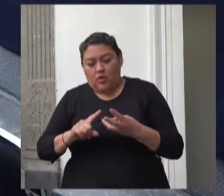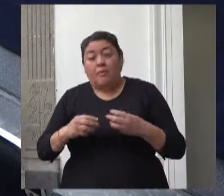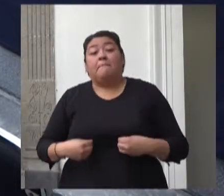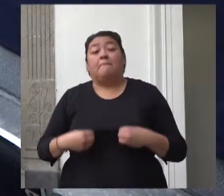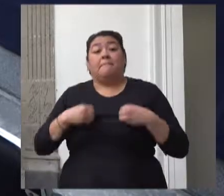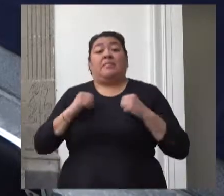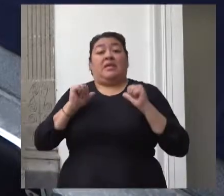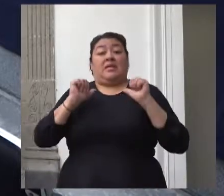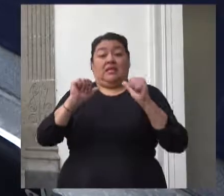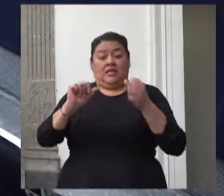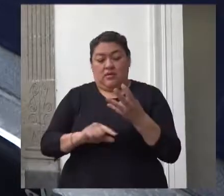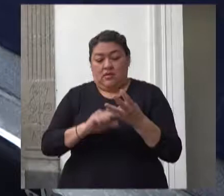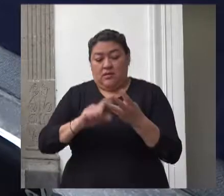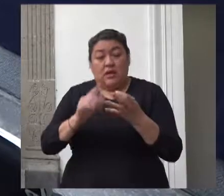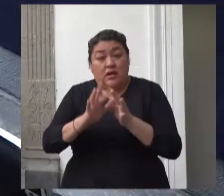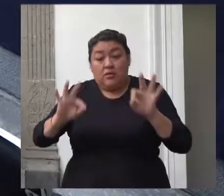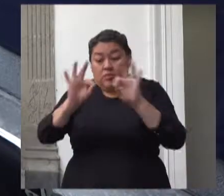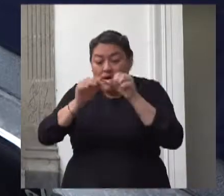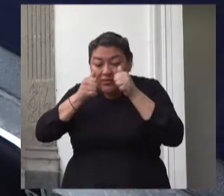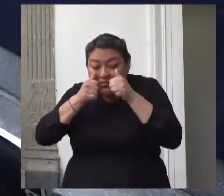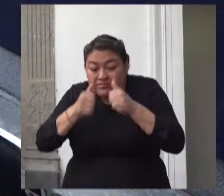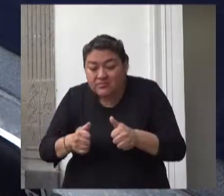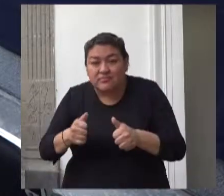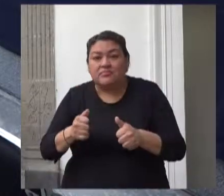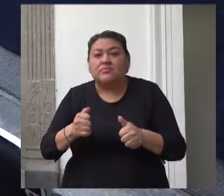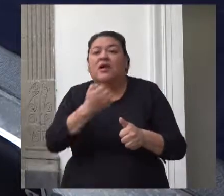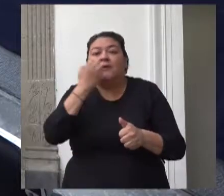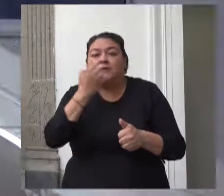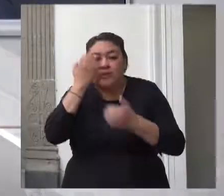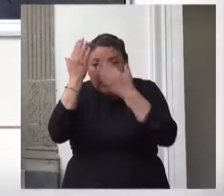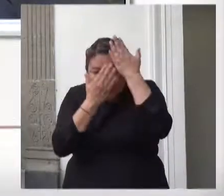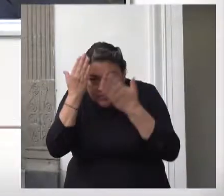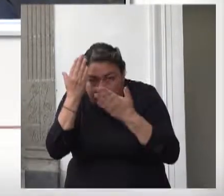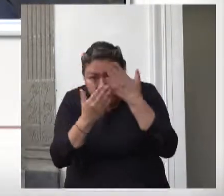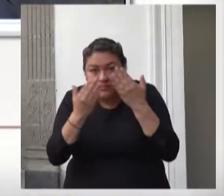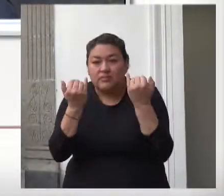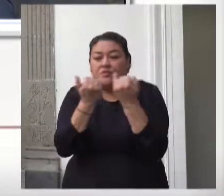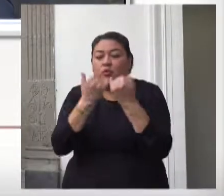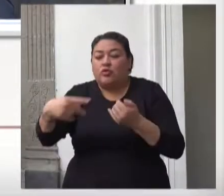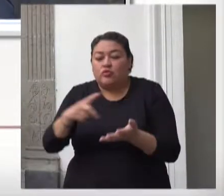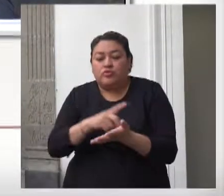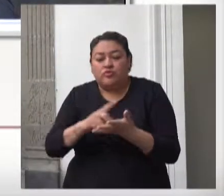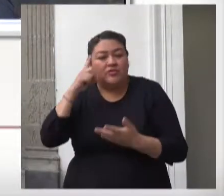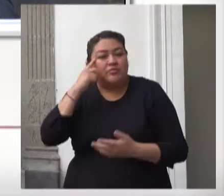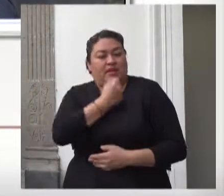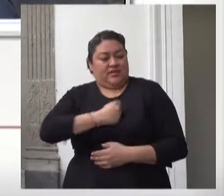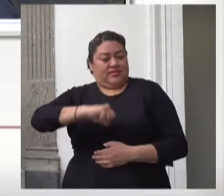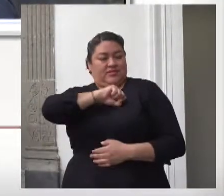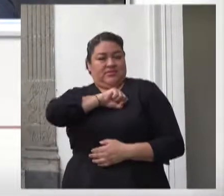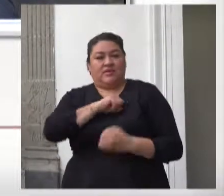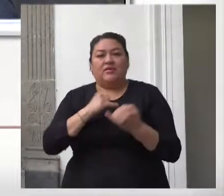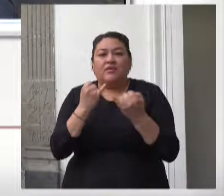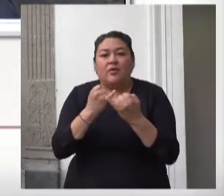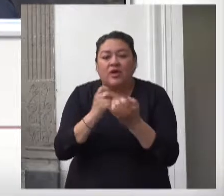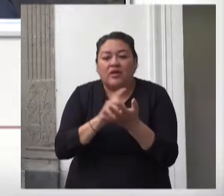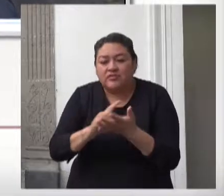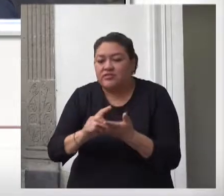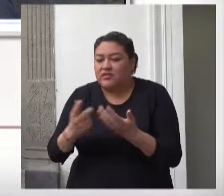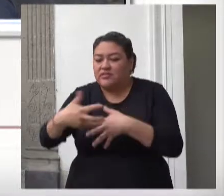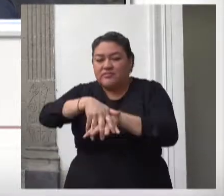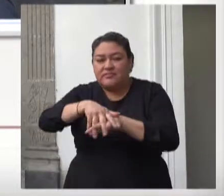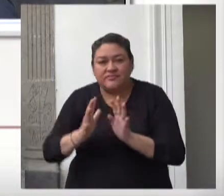de prioridad a la educación a la protección de la salud a la inclusión a la